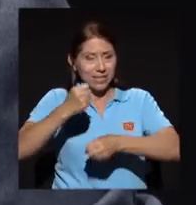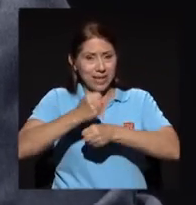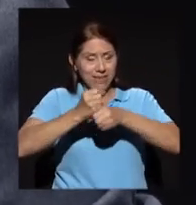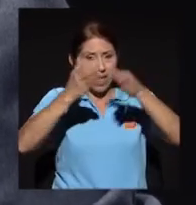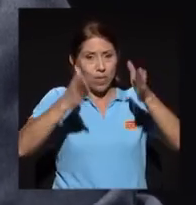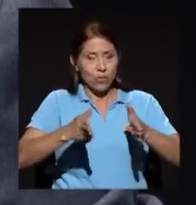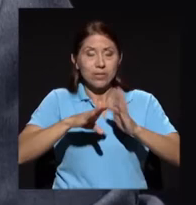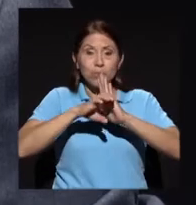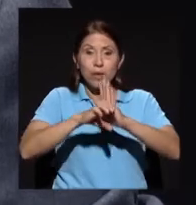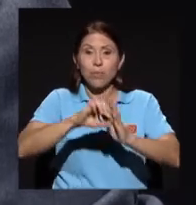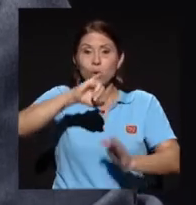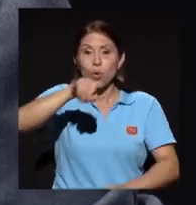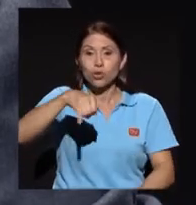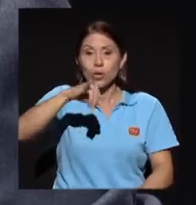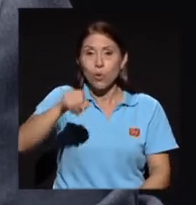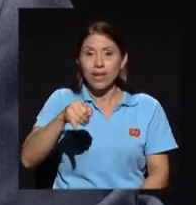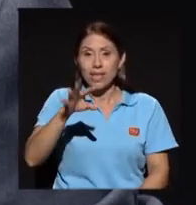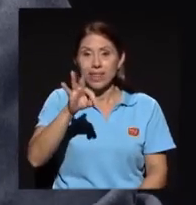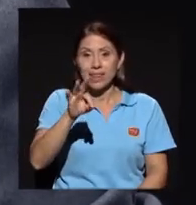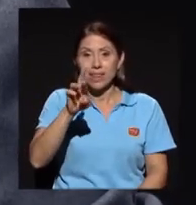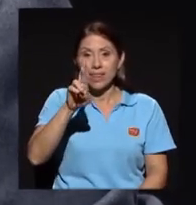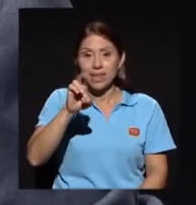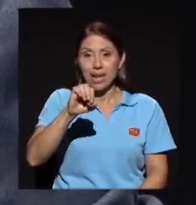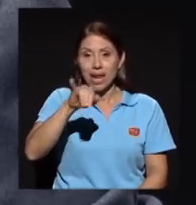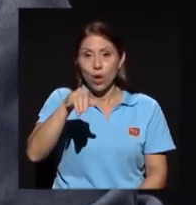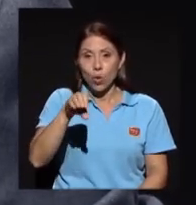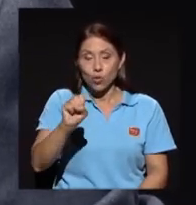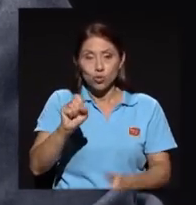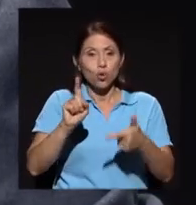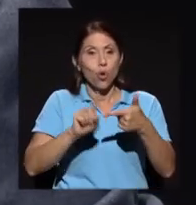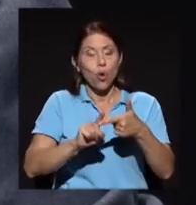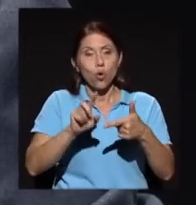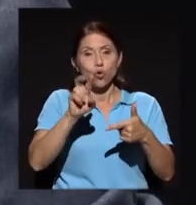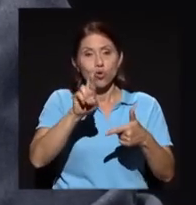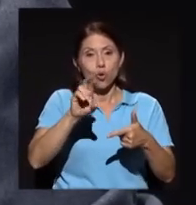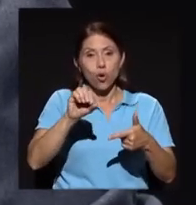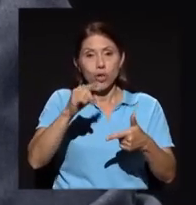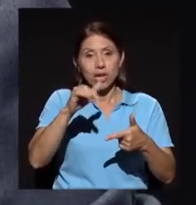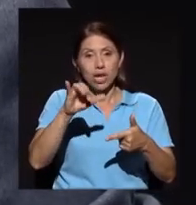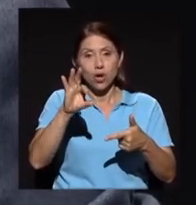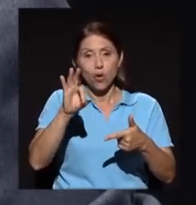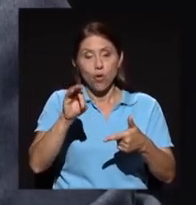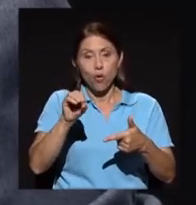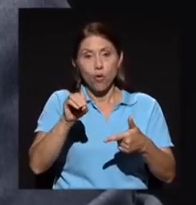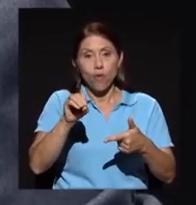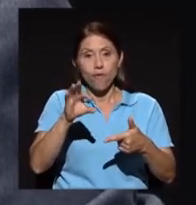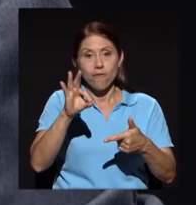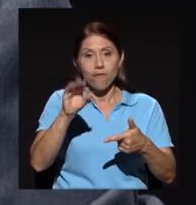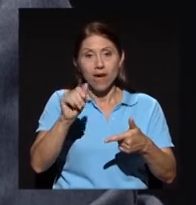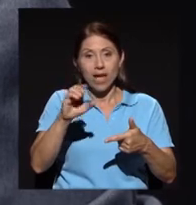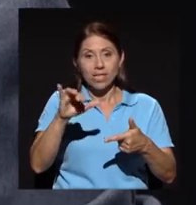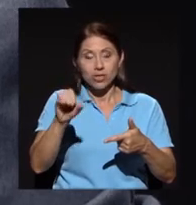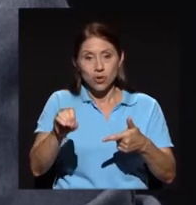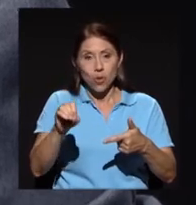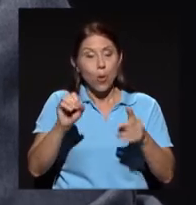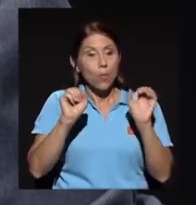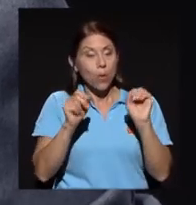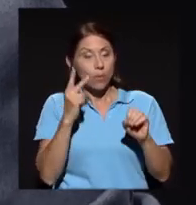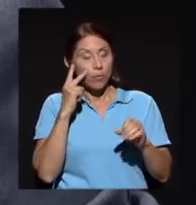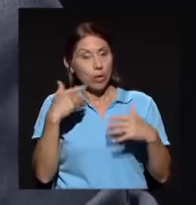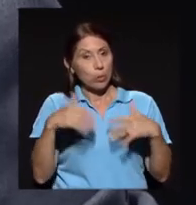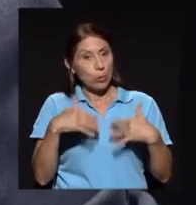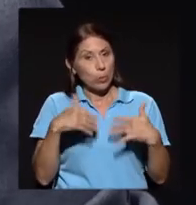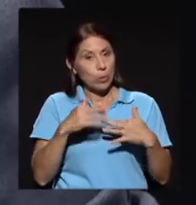Joaquín Trejos o Rodrigo Facio, para mencionar algunos, podemos ver cuál es el producto que ha generado esa facultad.